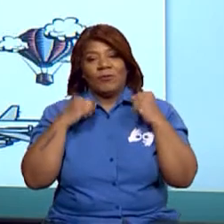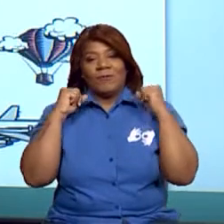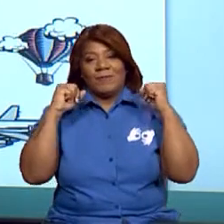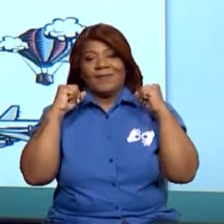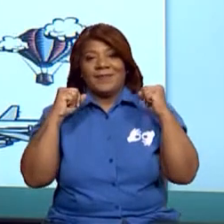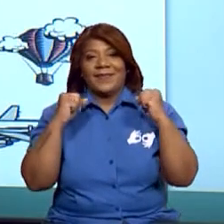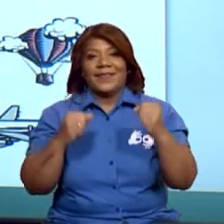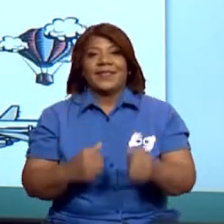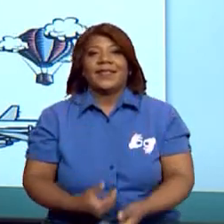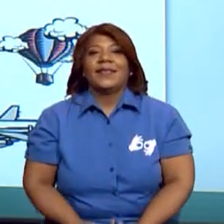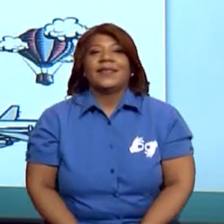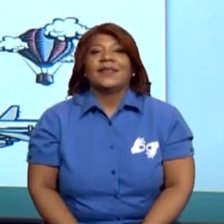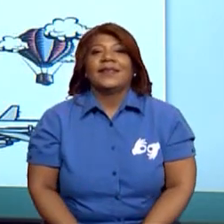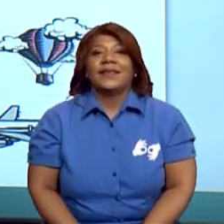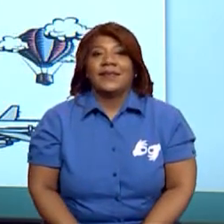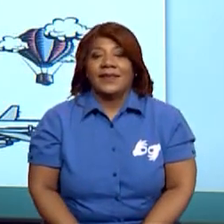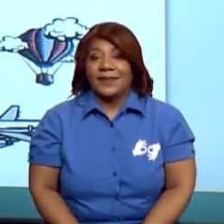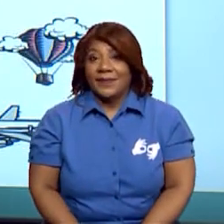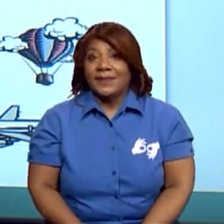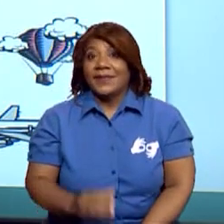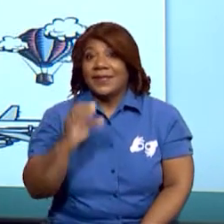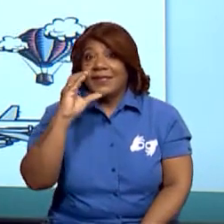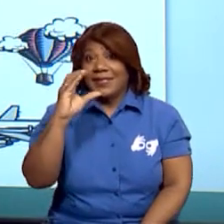Vamos a ver. B.